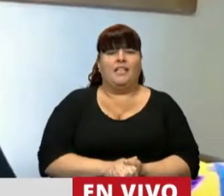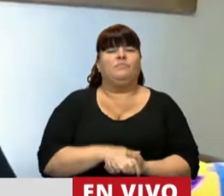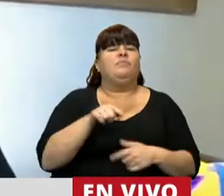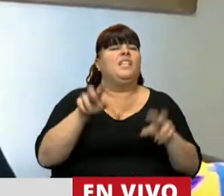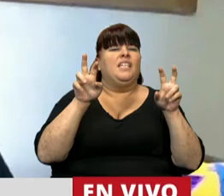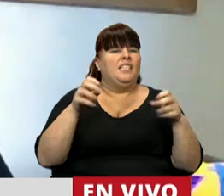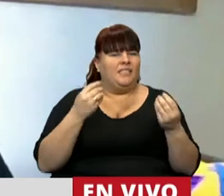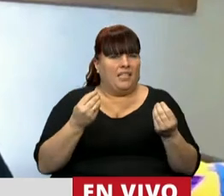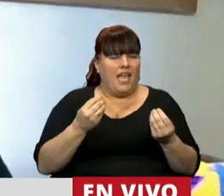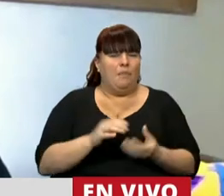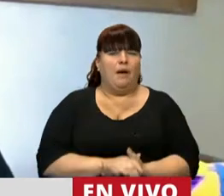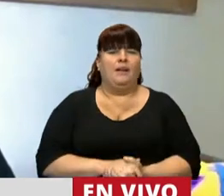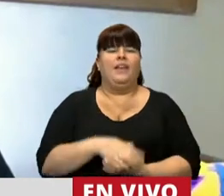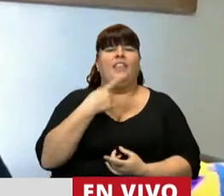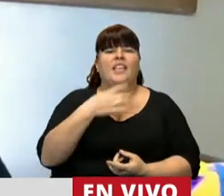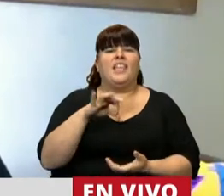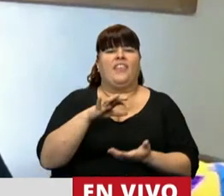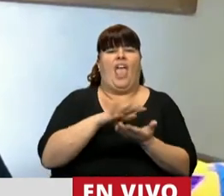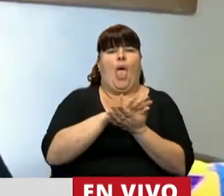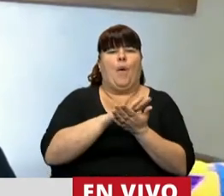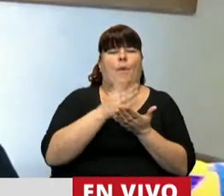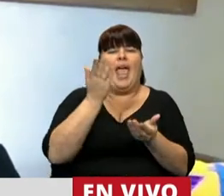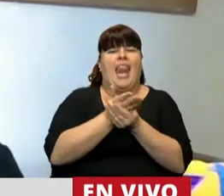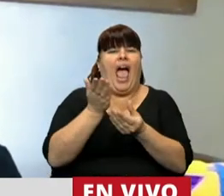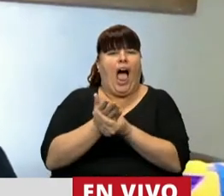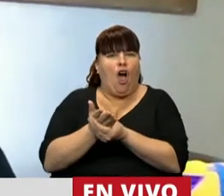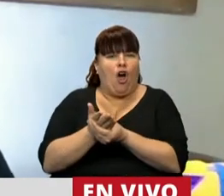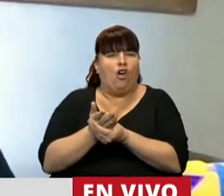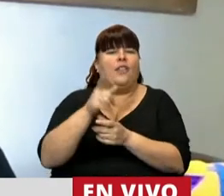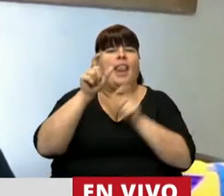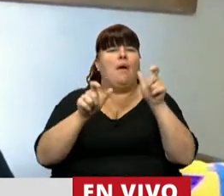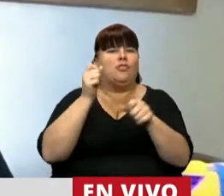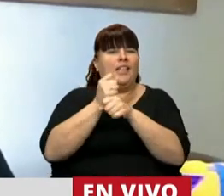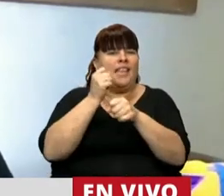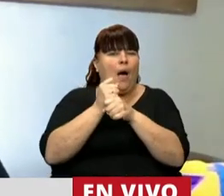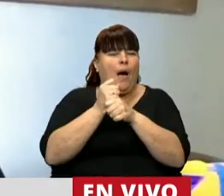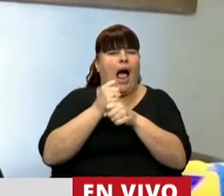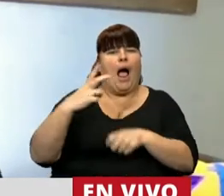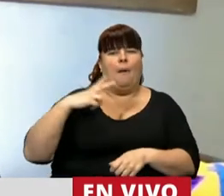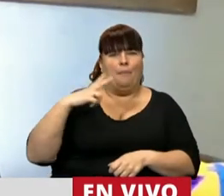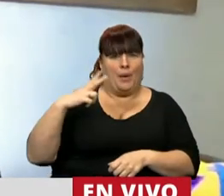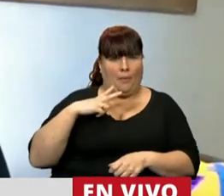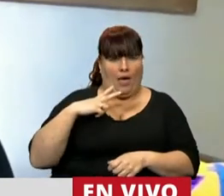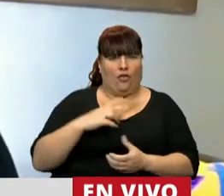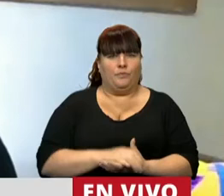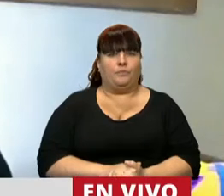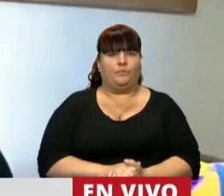trata del que establece la reparación de legajos de los trabajadores del sector privado